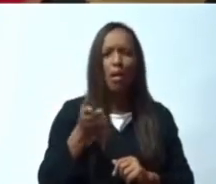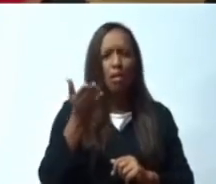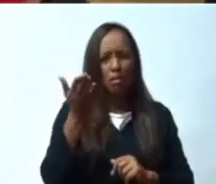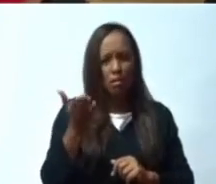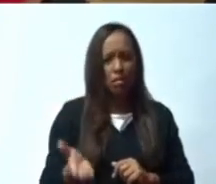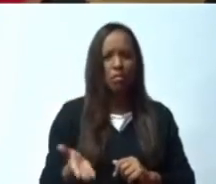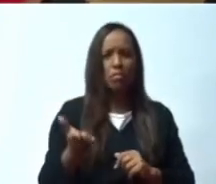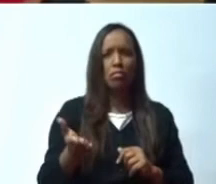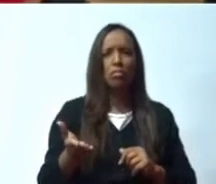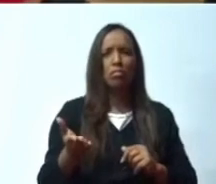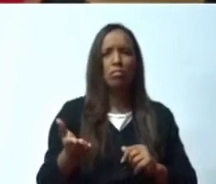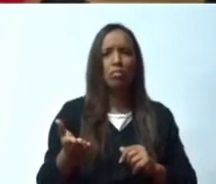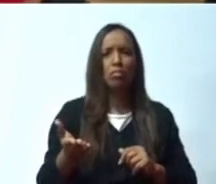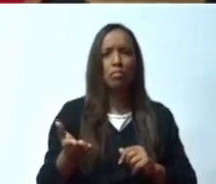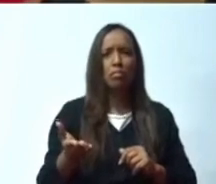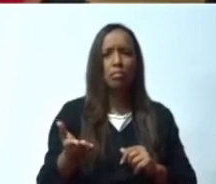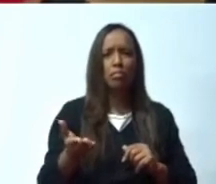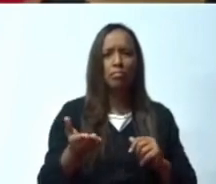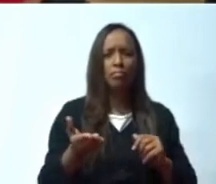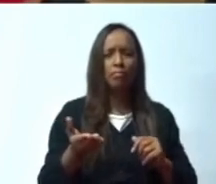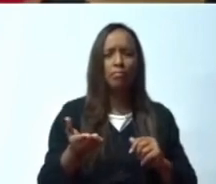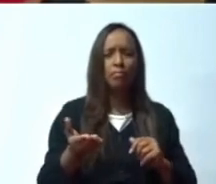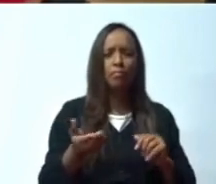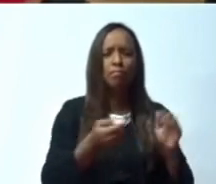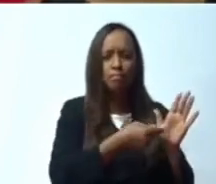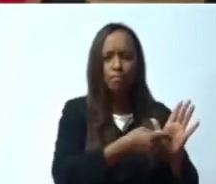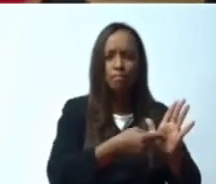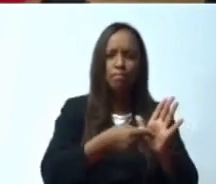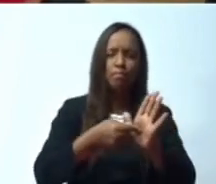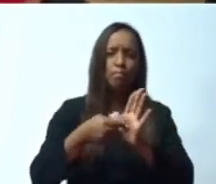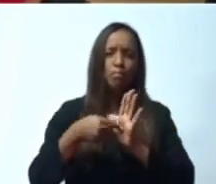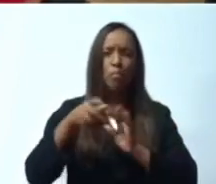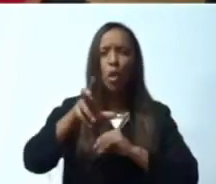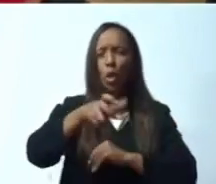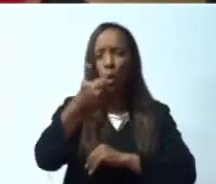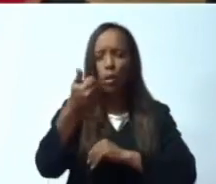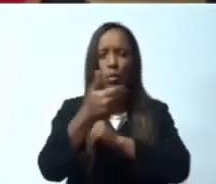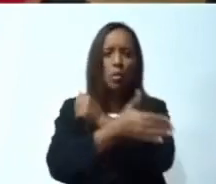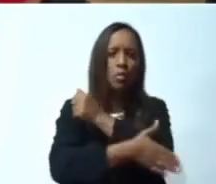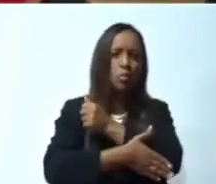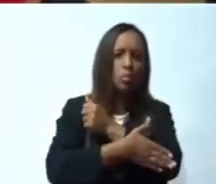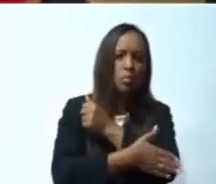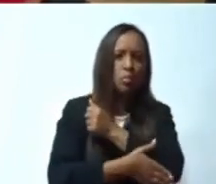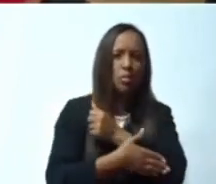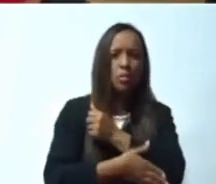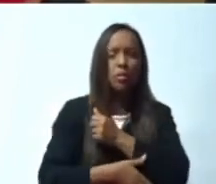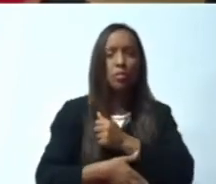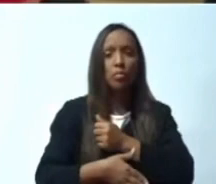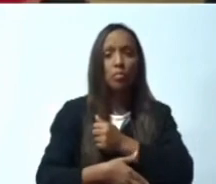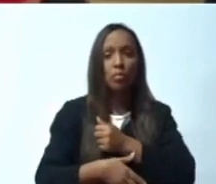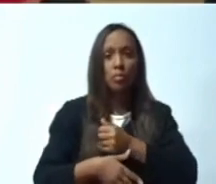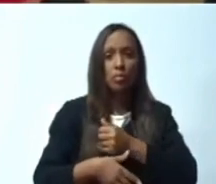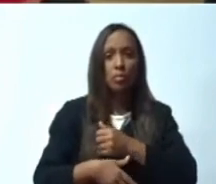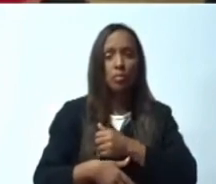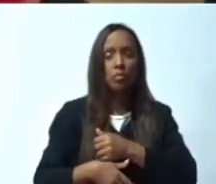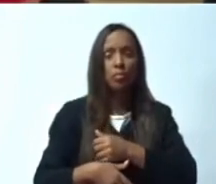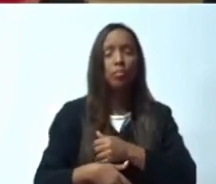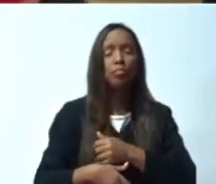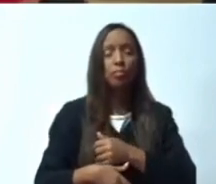tanto a nivel provincial, a nivel nacional, como a nivel internacional. Y en ese sentido,